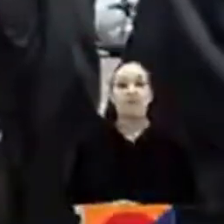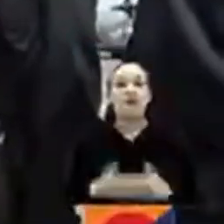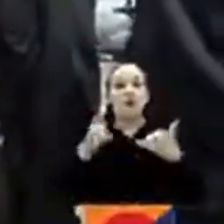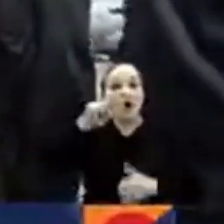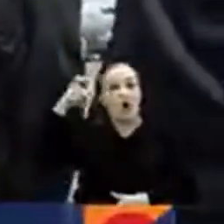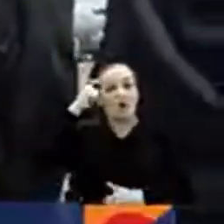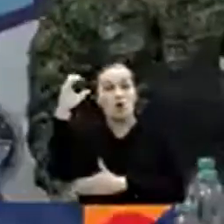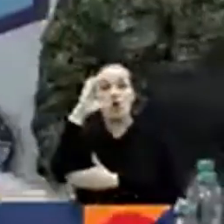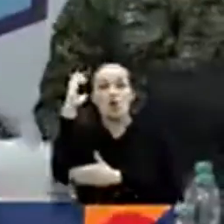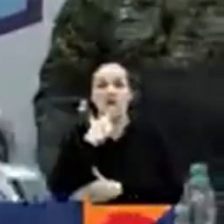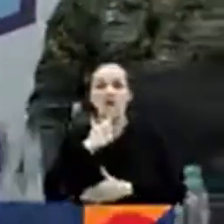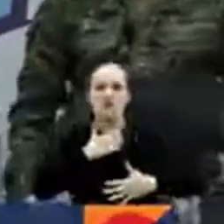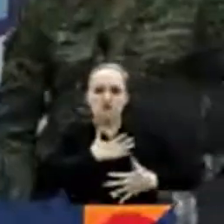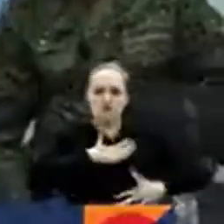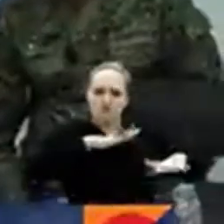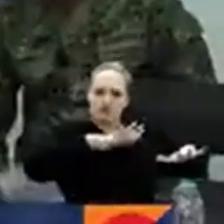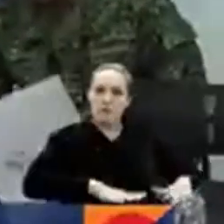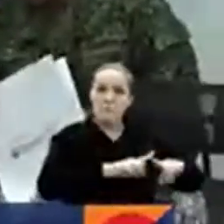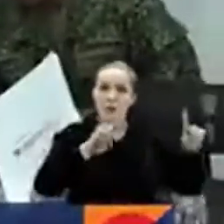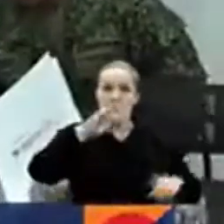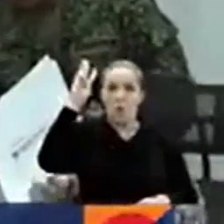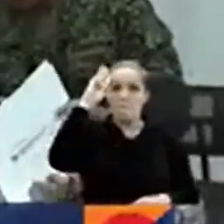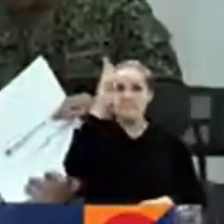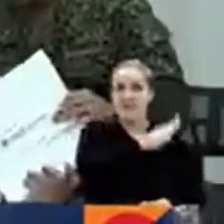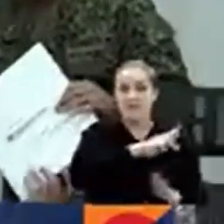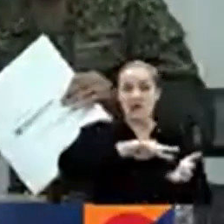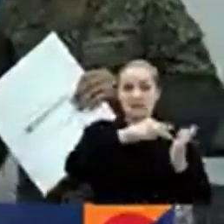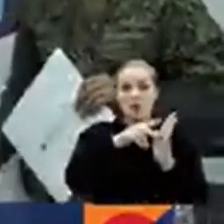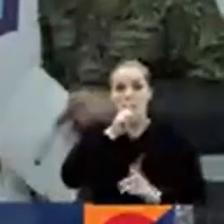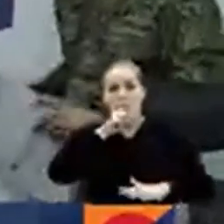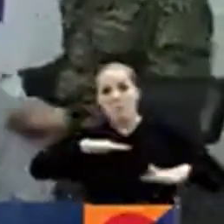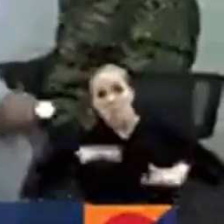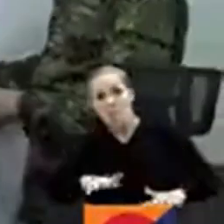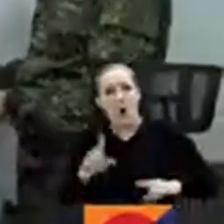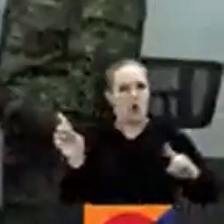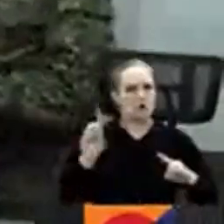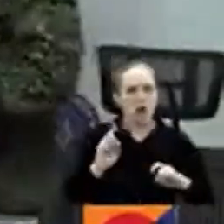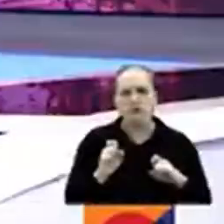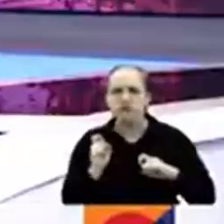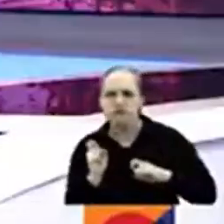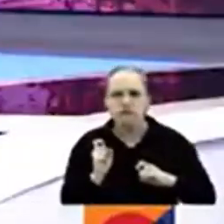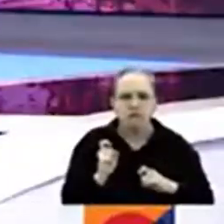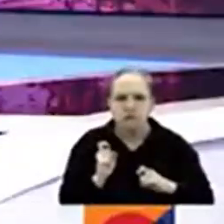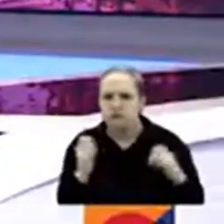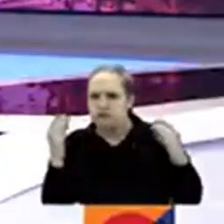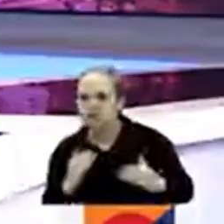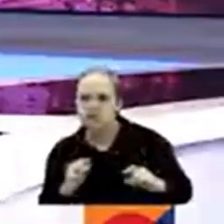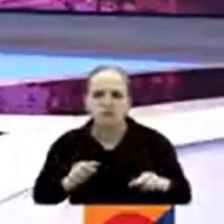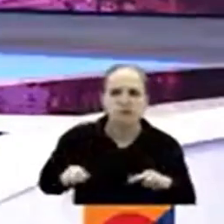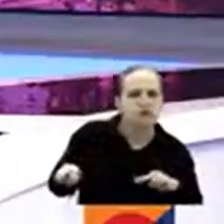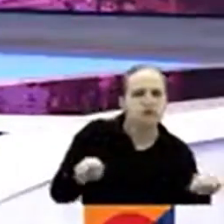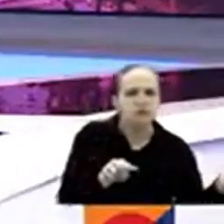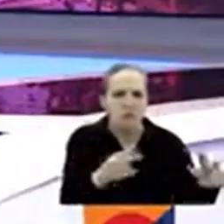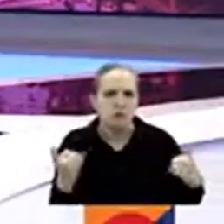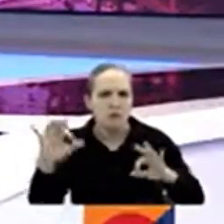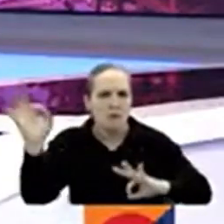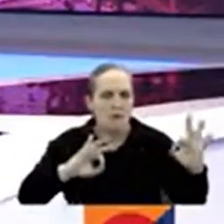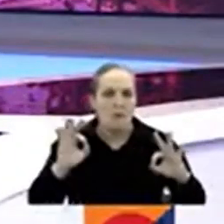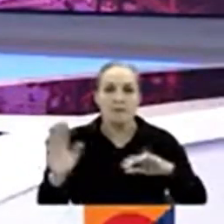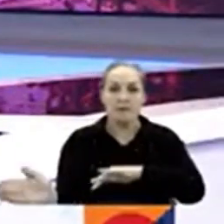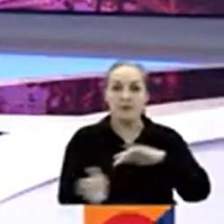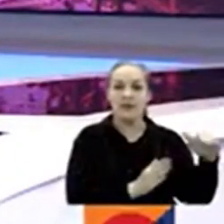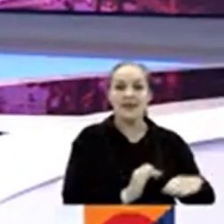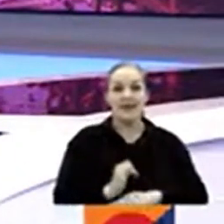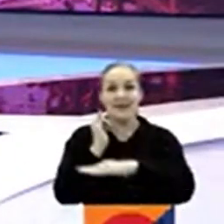pese al cese del fuego, las fuerzas militares y de policía continúan su lucha contra el crimen organizado. La Iglesia Católica resaltó el